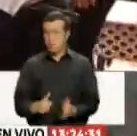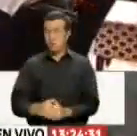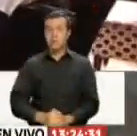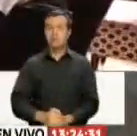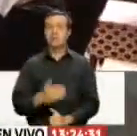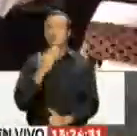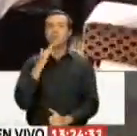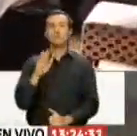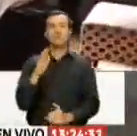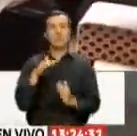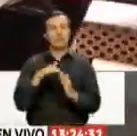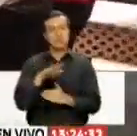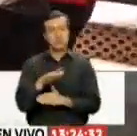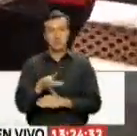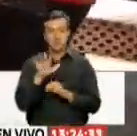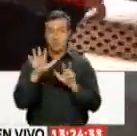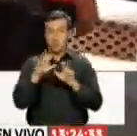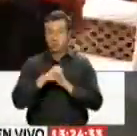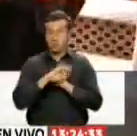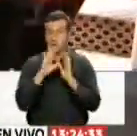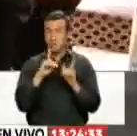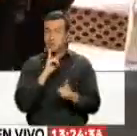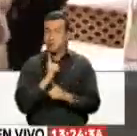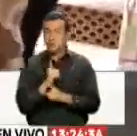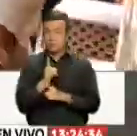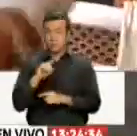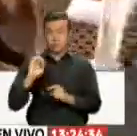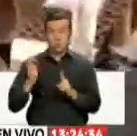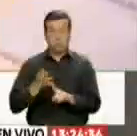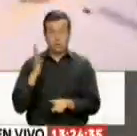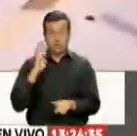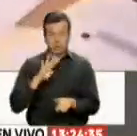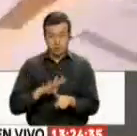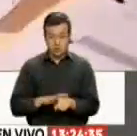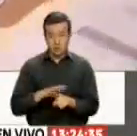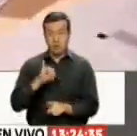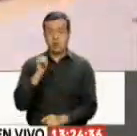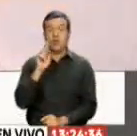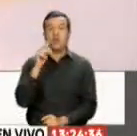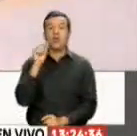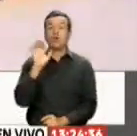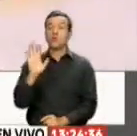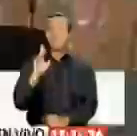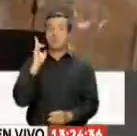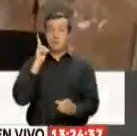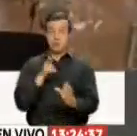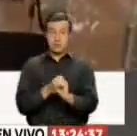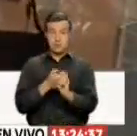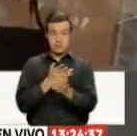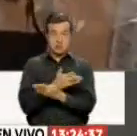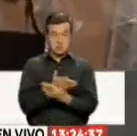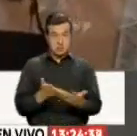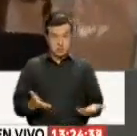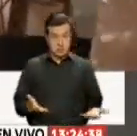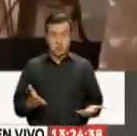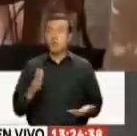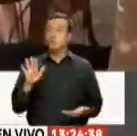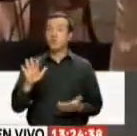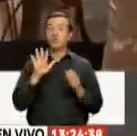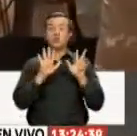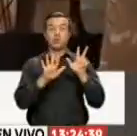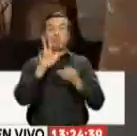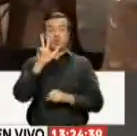Llegaron a su casa A las 8 de la mañana Es la cuarta ocasión Que Jorge León Participa de esta modalidad Quien a sus